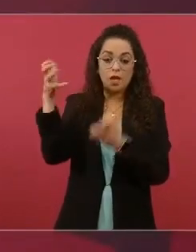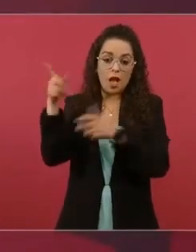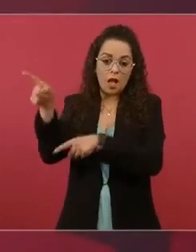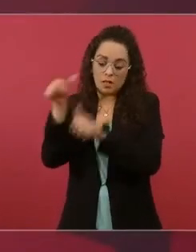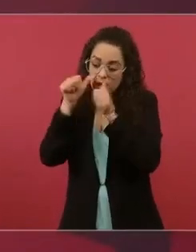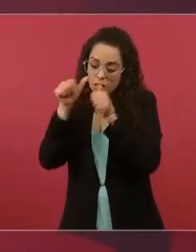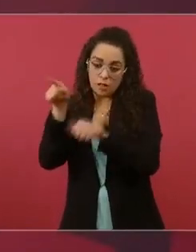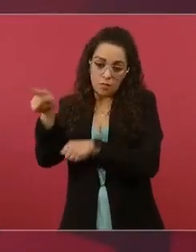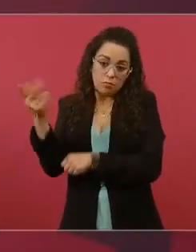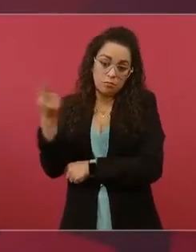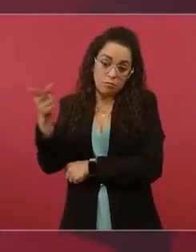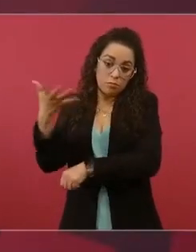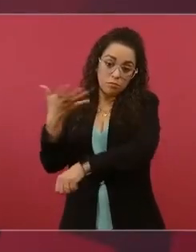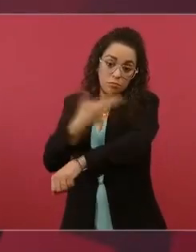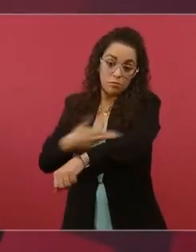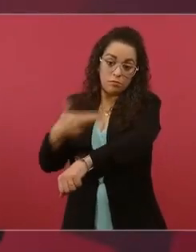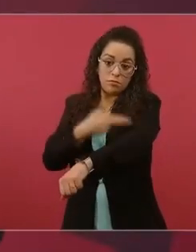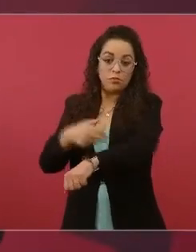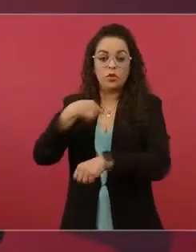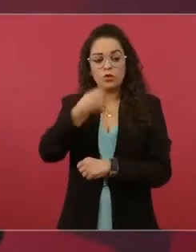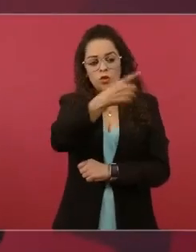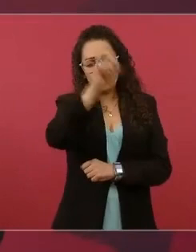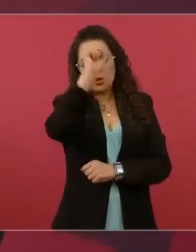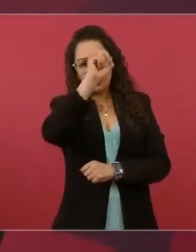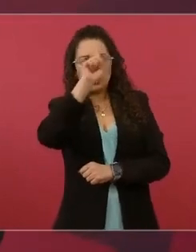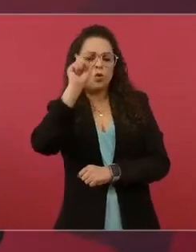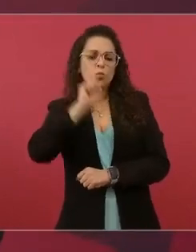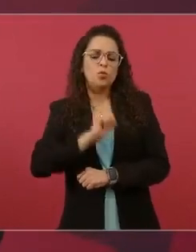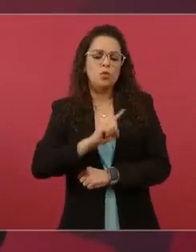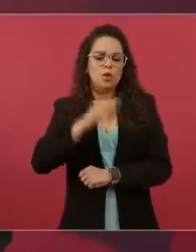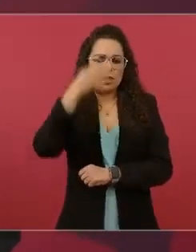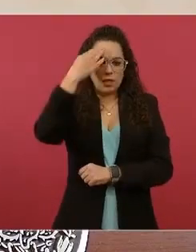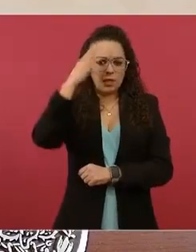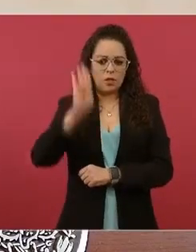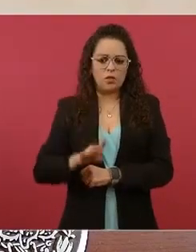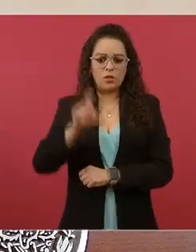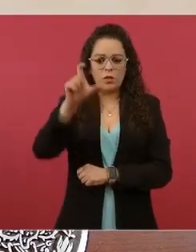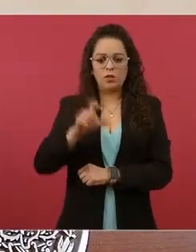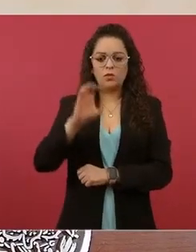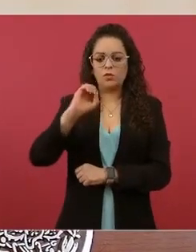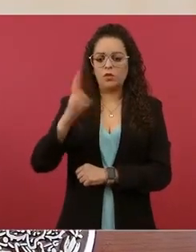aconsejaría a la señora Xochitl Gálvez es que